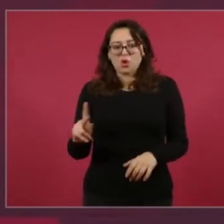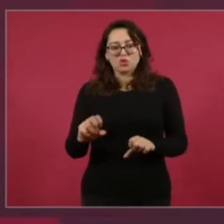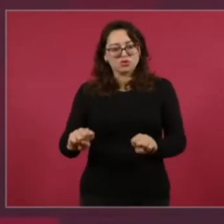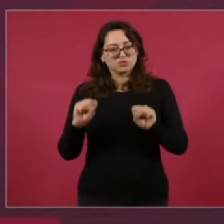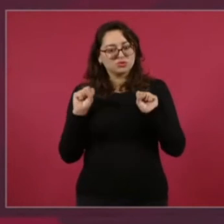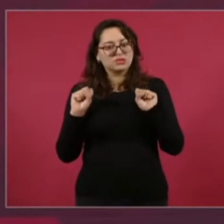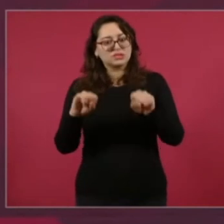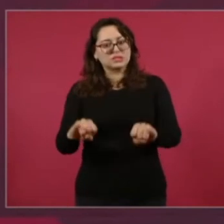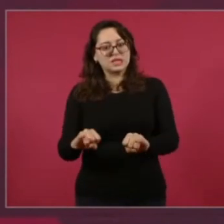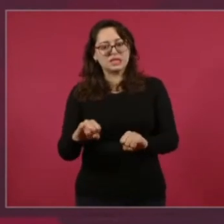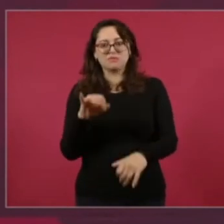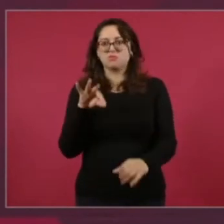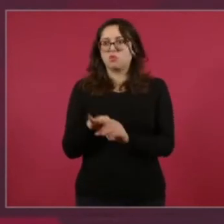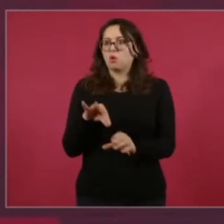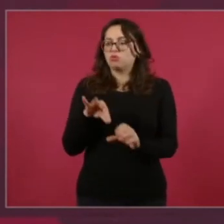Unanimidad.